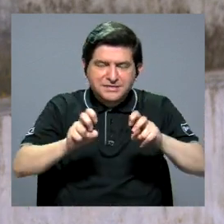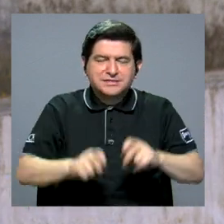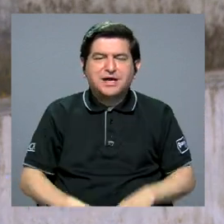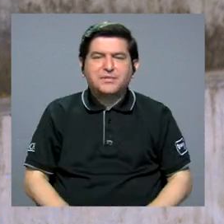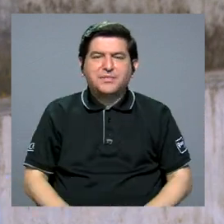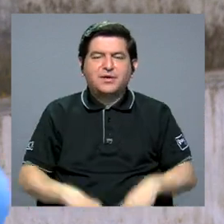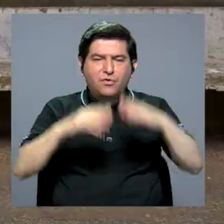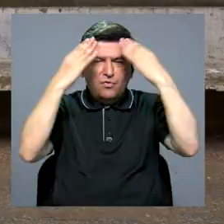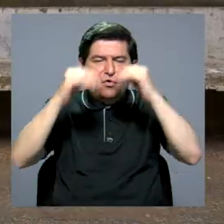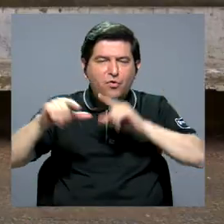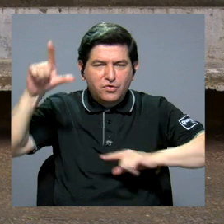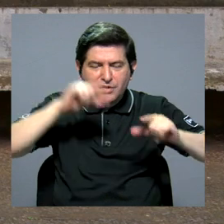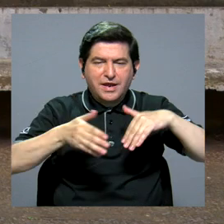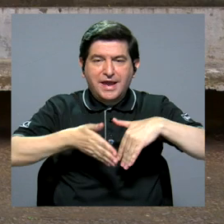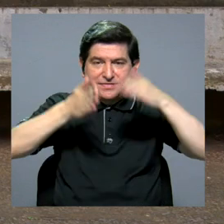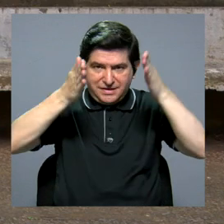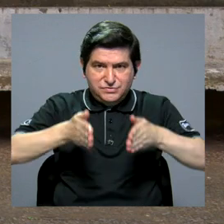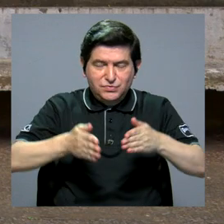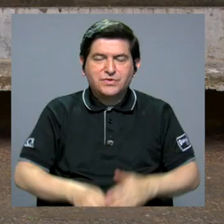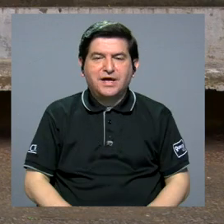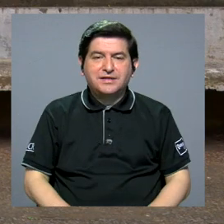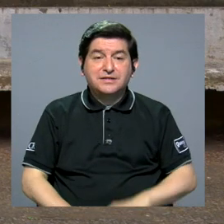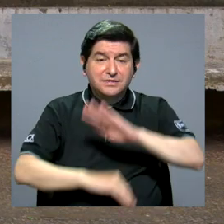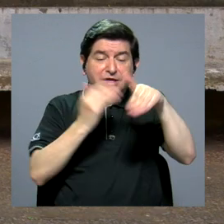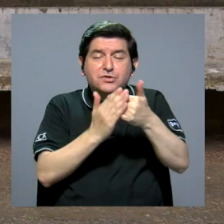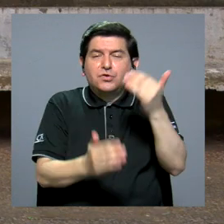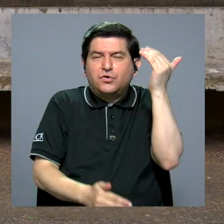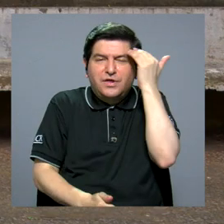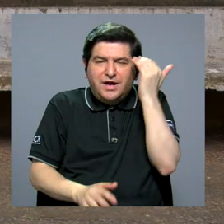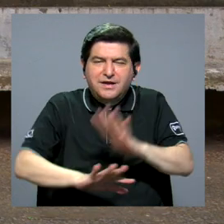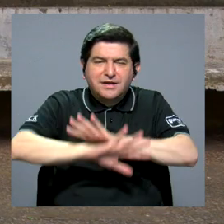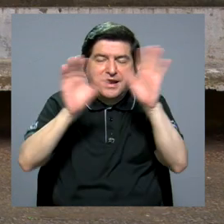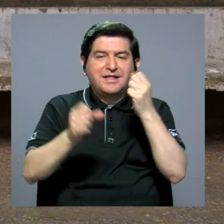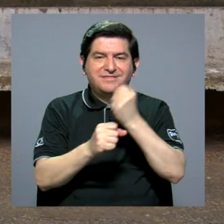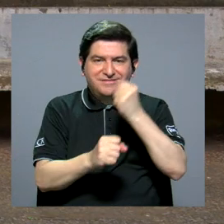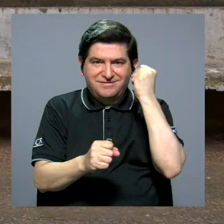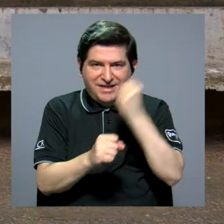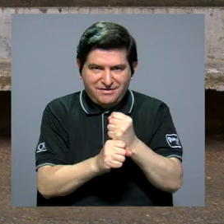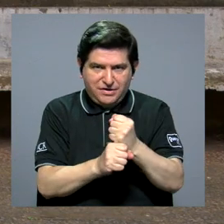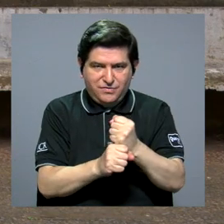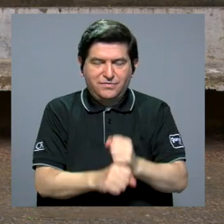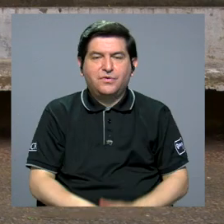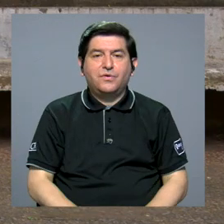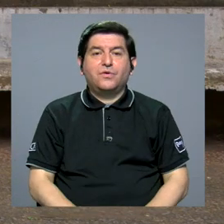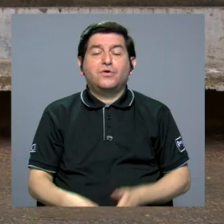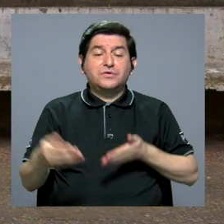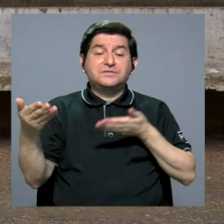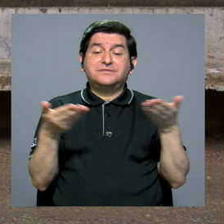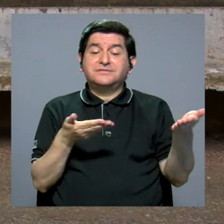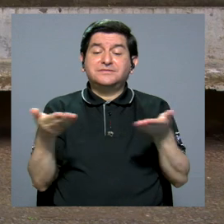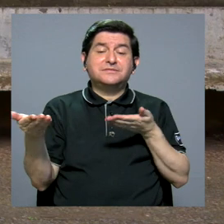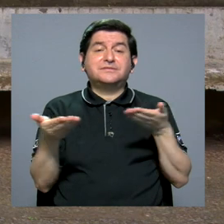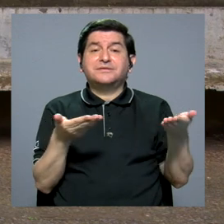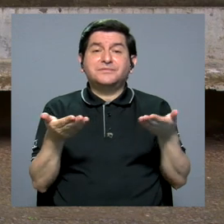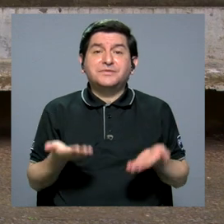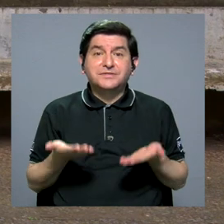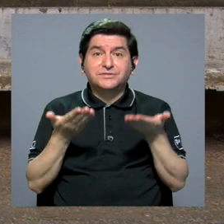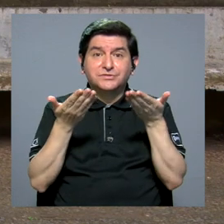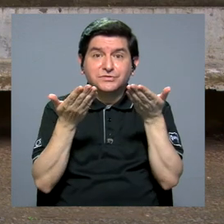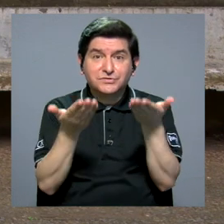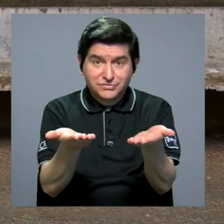laboratorio de sus estudiantes, todo eso, toda esa conciencia clara de que su trabajo es para el servicio de